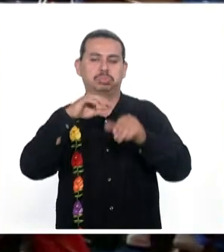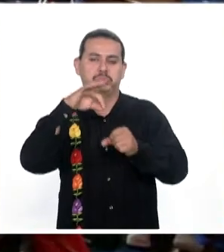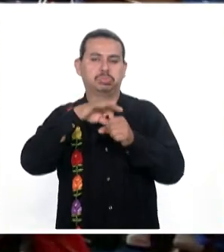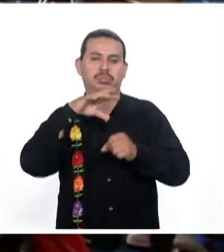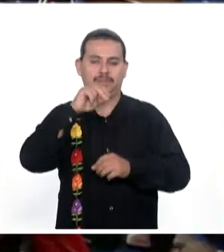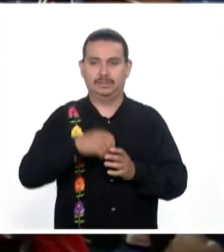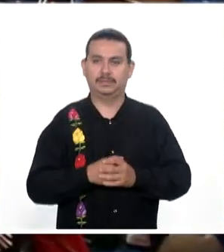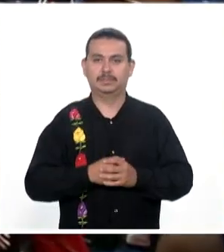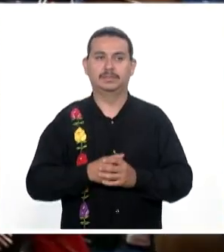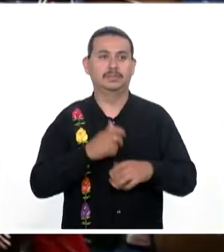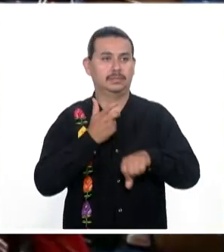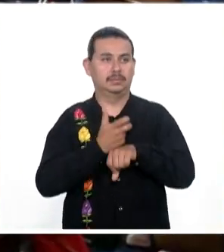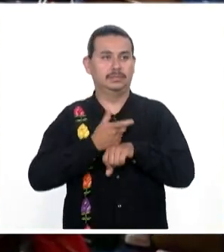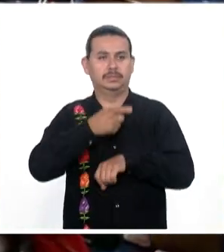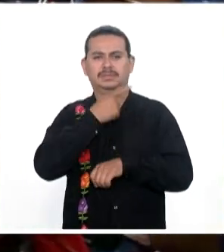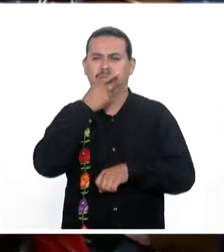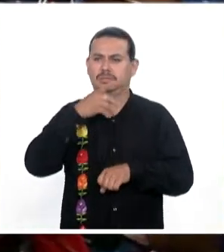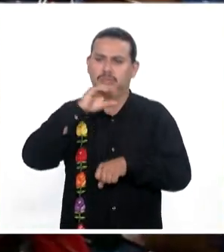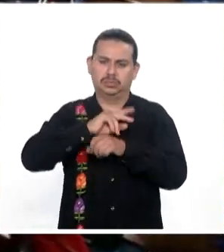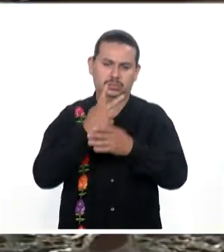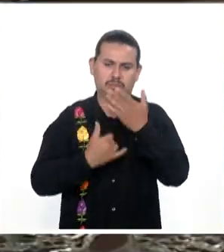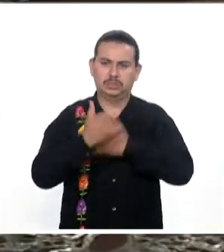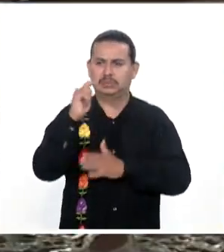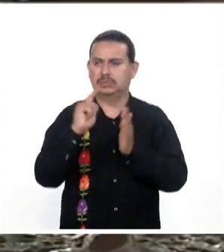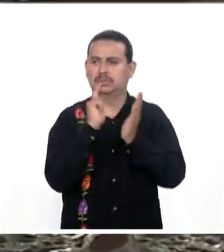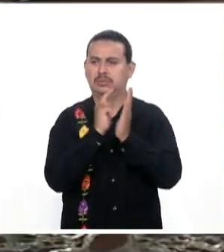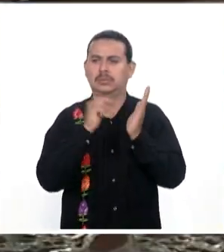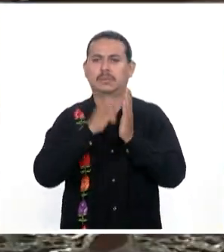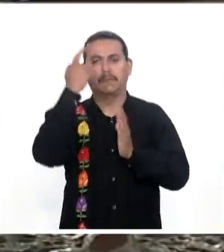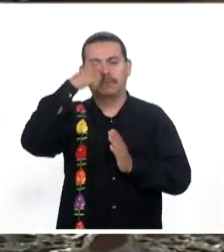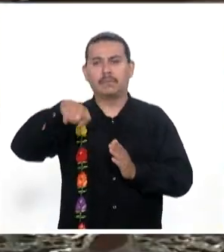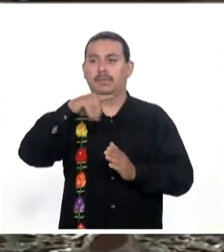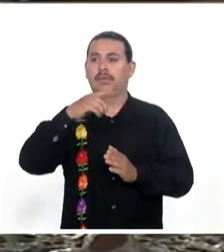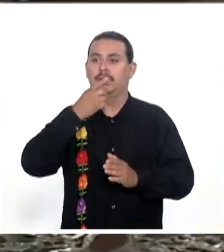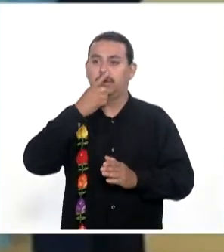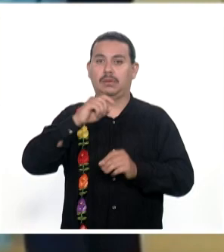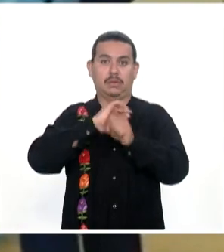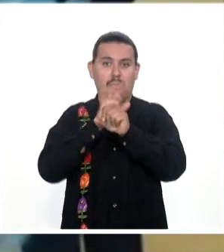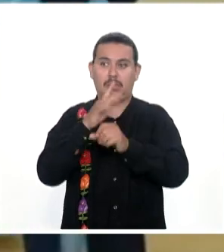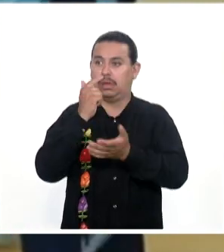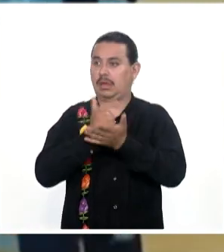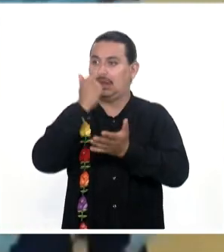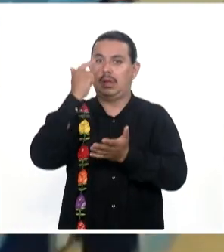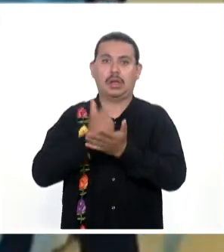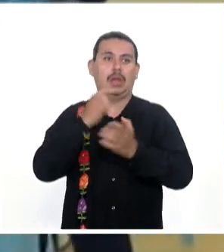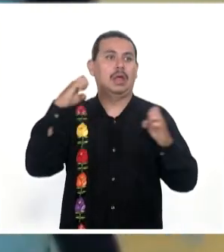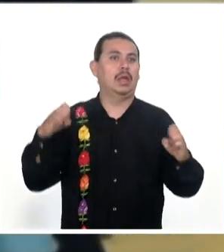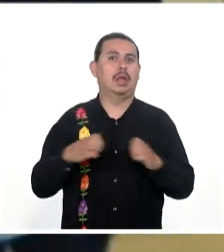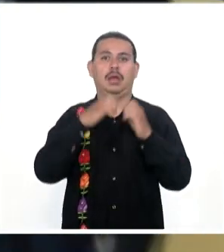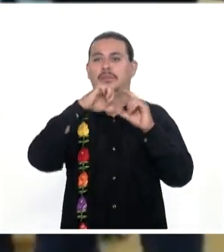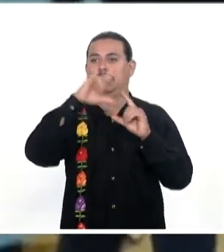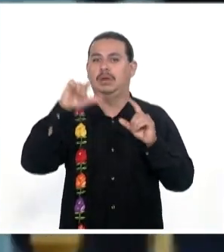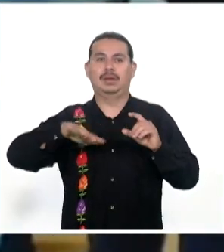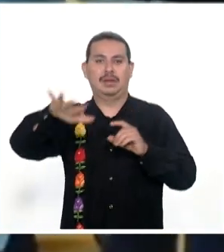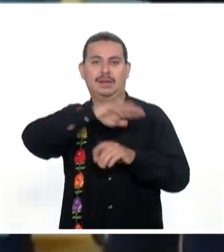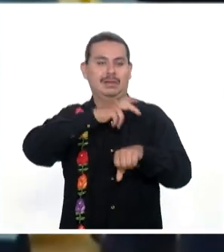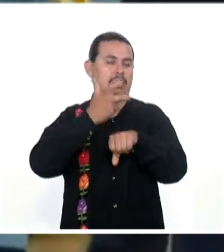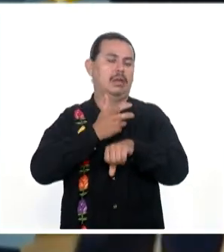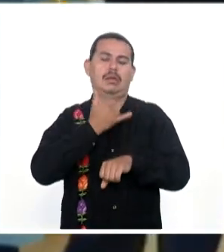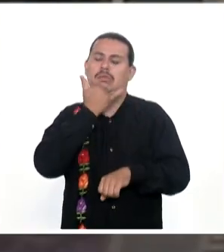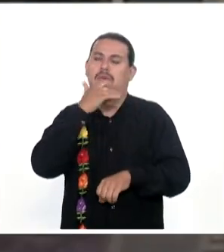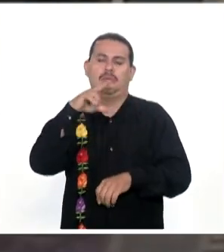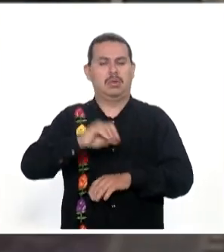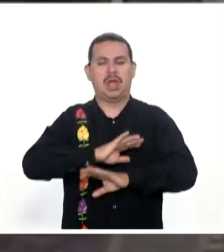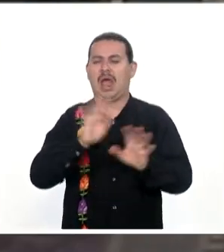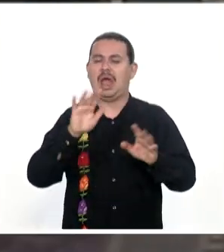El Senado de Estados Unidos aprobó un proyecto de ley para dejar de considerar a la COVID-19 una emergencia nacional. Ante esto, la Casa